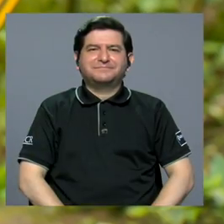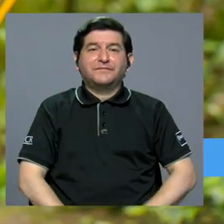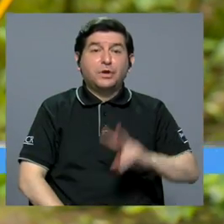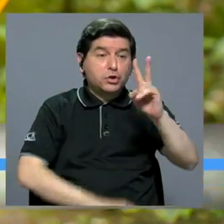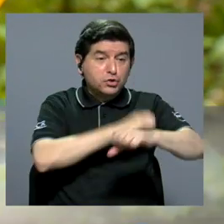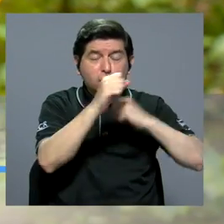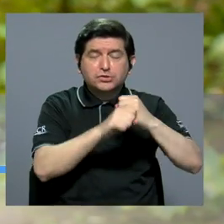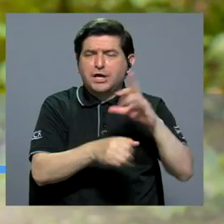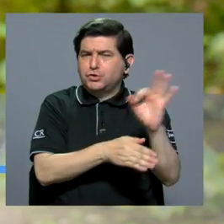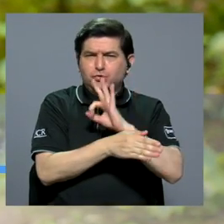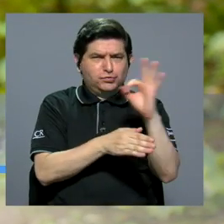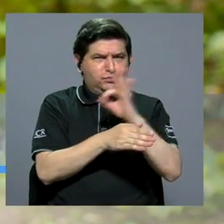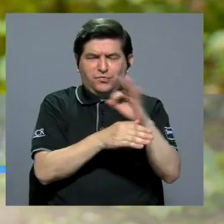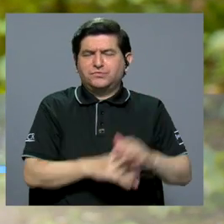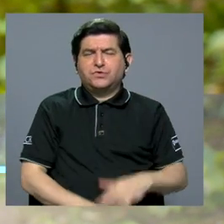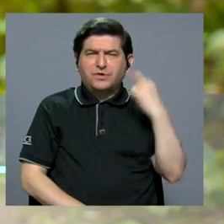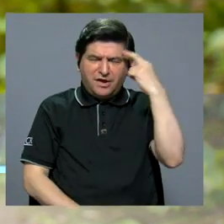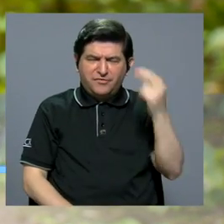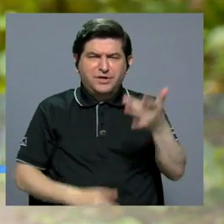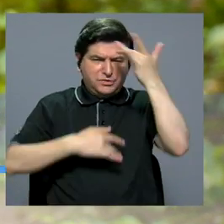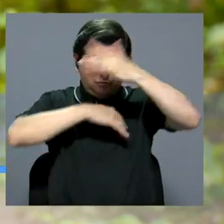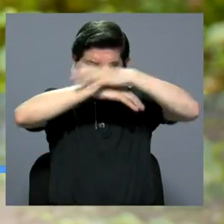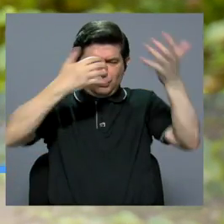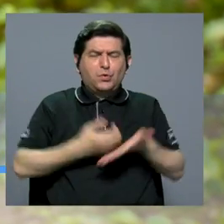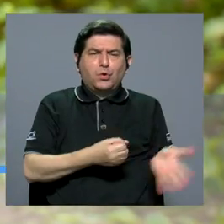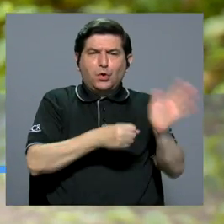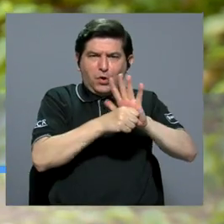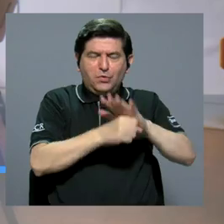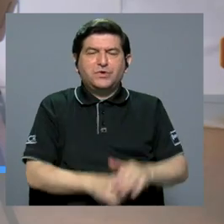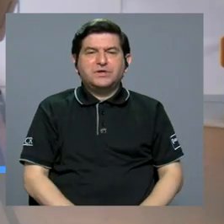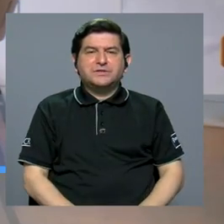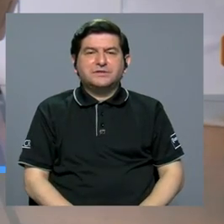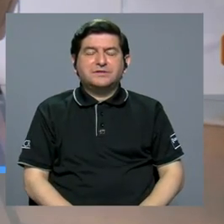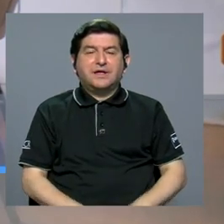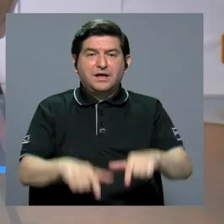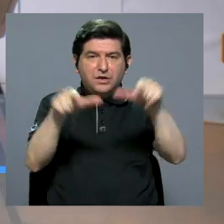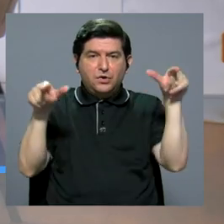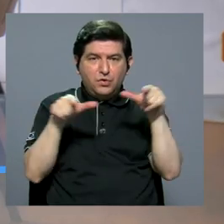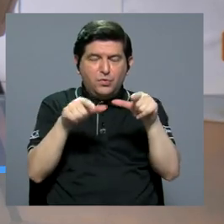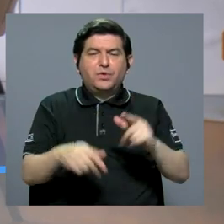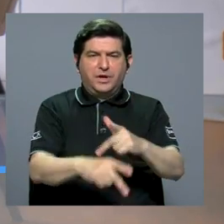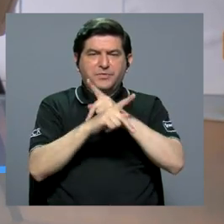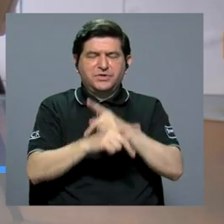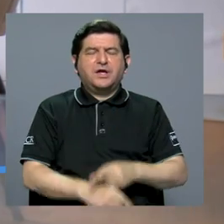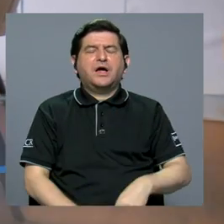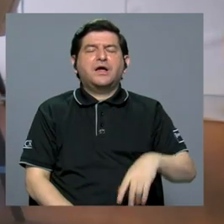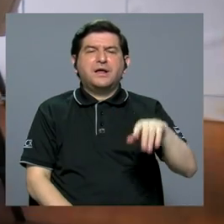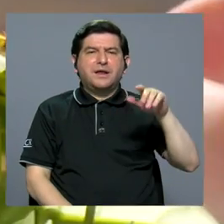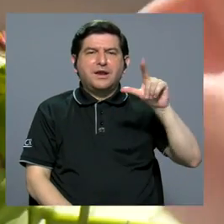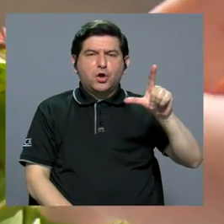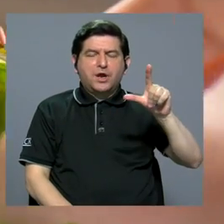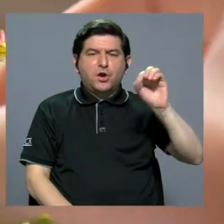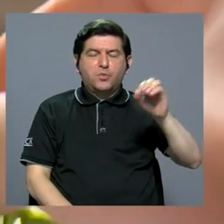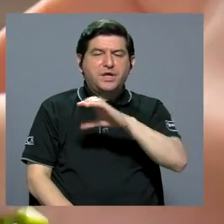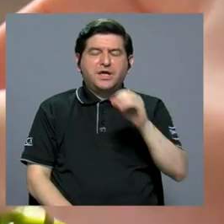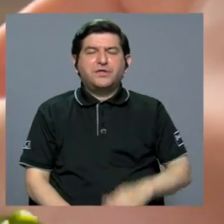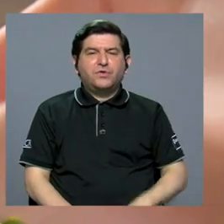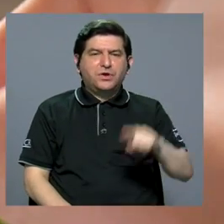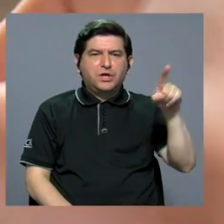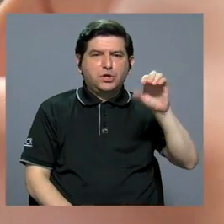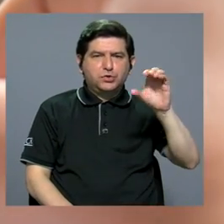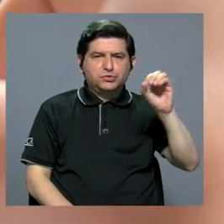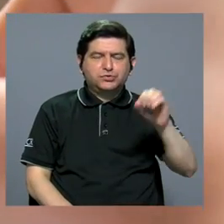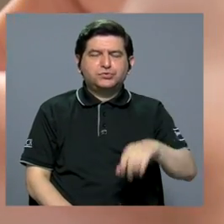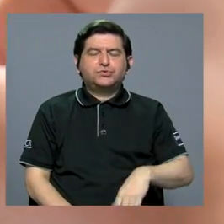Tras dos años de no estar en funcionamiento debido a la pandemia del COVID-19, la Reserva Ecológica Leonel Oviedo y el Mariposario de la UCR